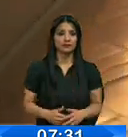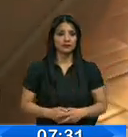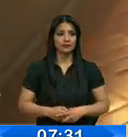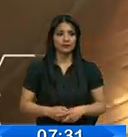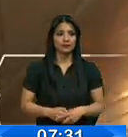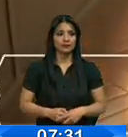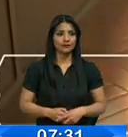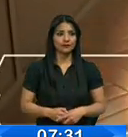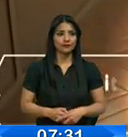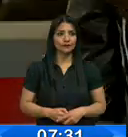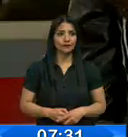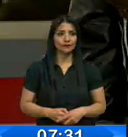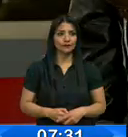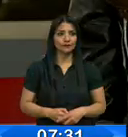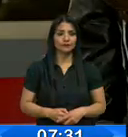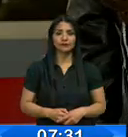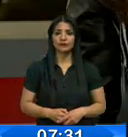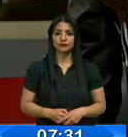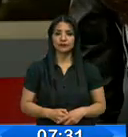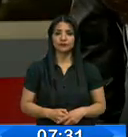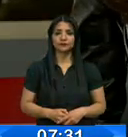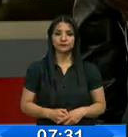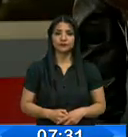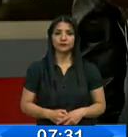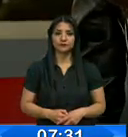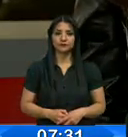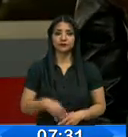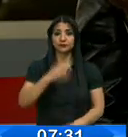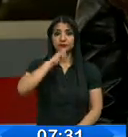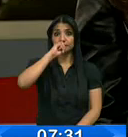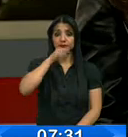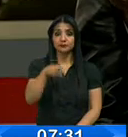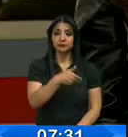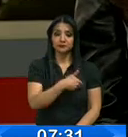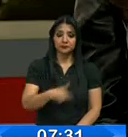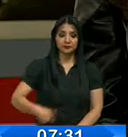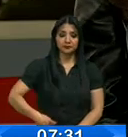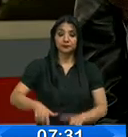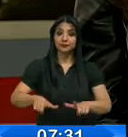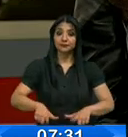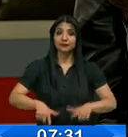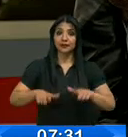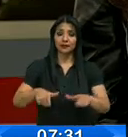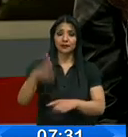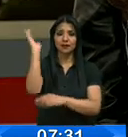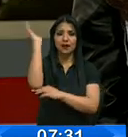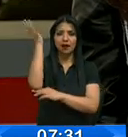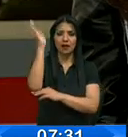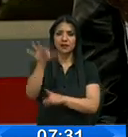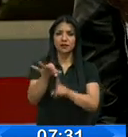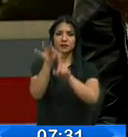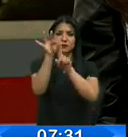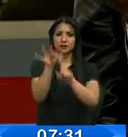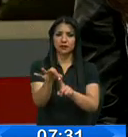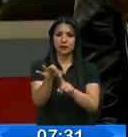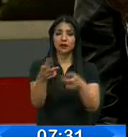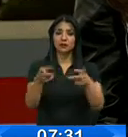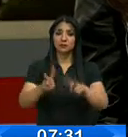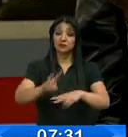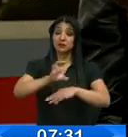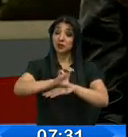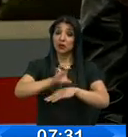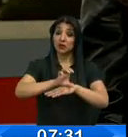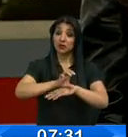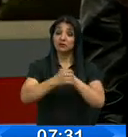Javier Rosero. Y en Roma, el presidente de la República, Lenín Moreno, dictó una conferencia y posicionó a Ecuador